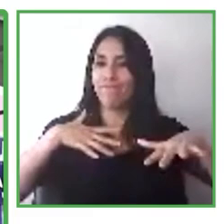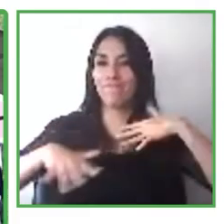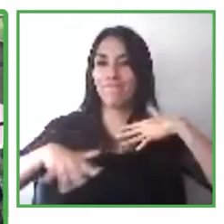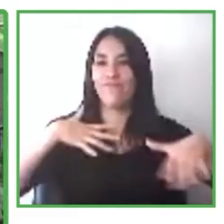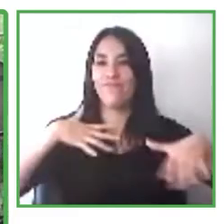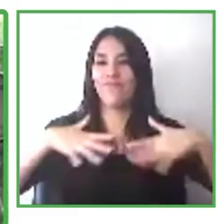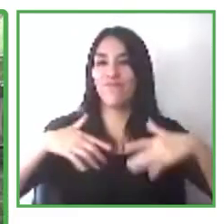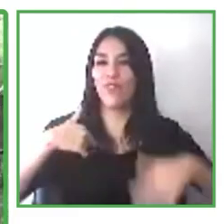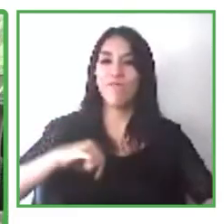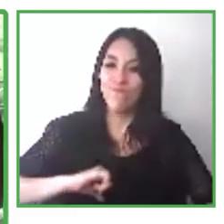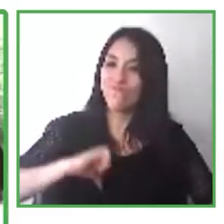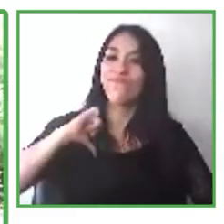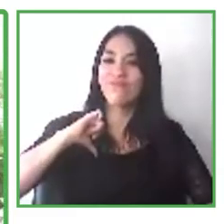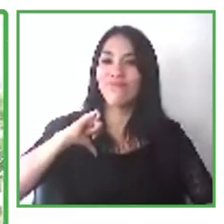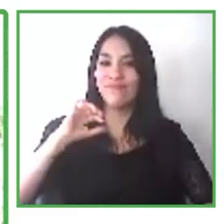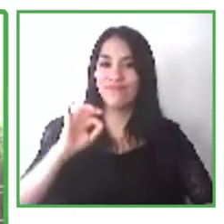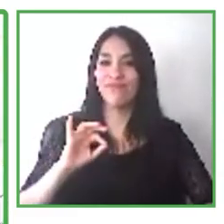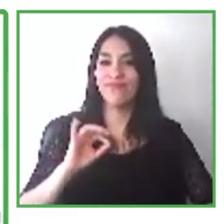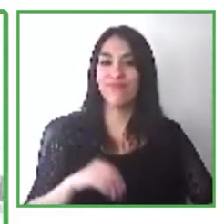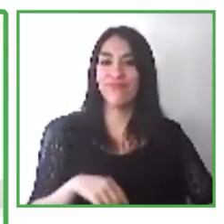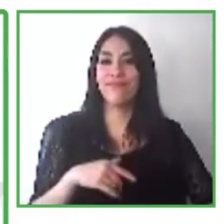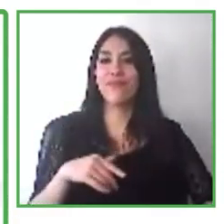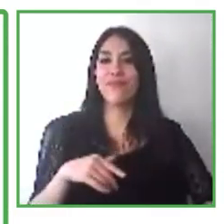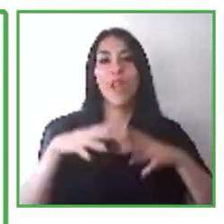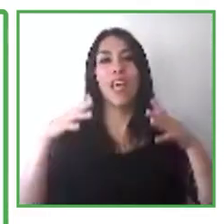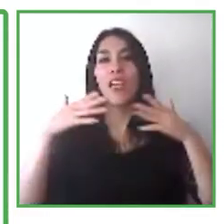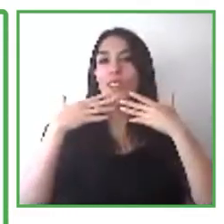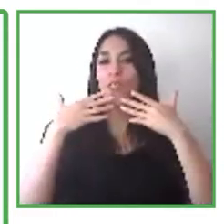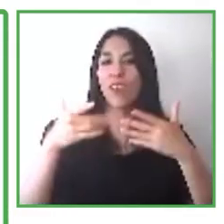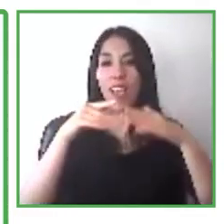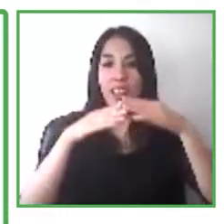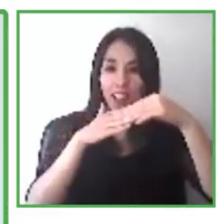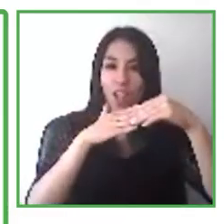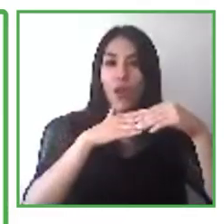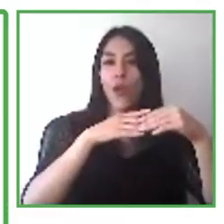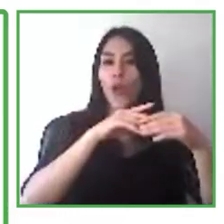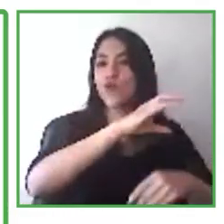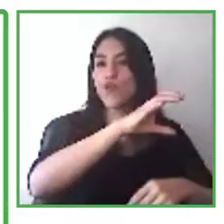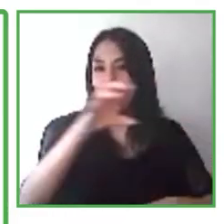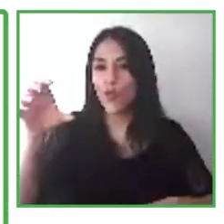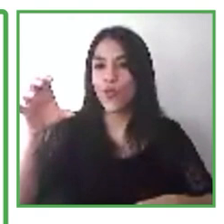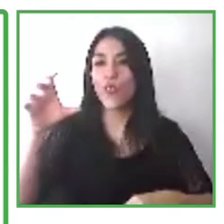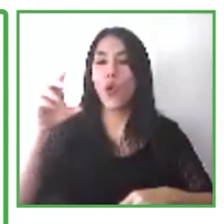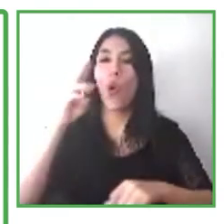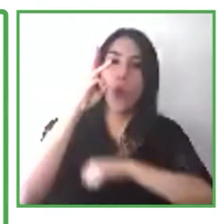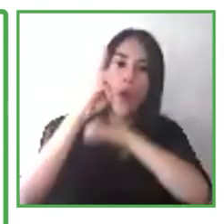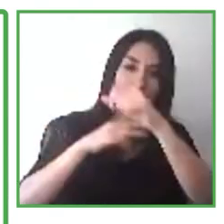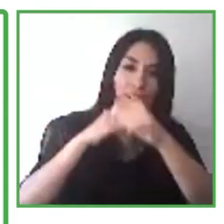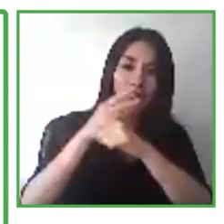y en el mundo. Proyecto Poeta Youth Spark es la chispa del cambio.